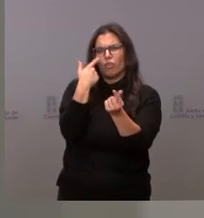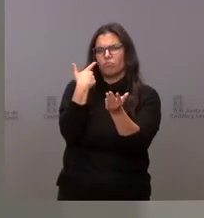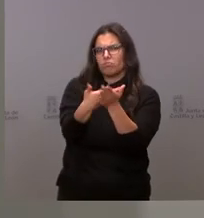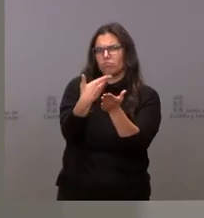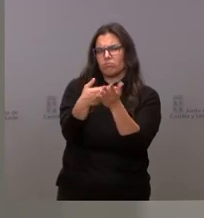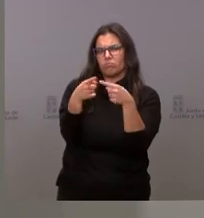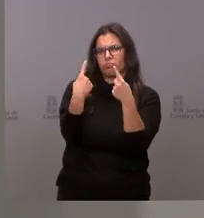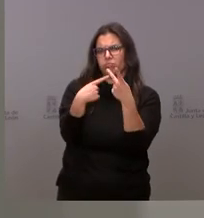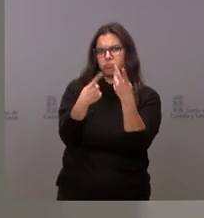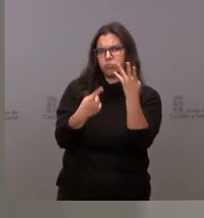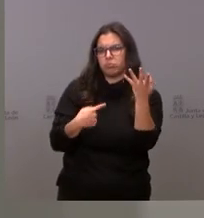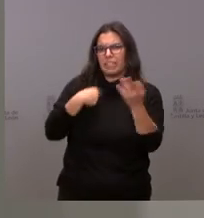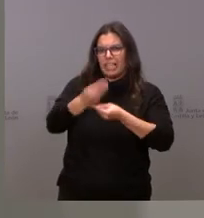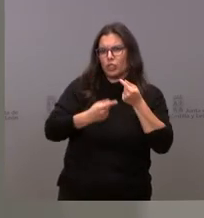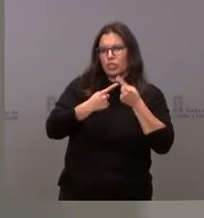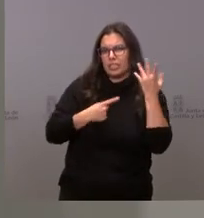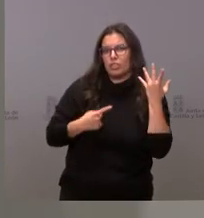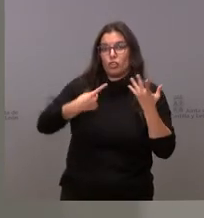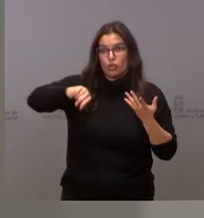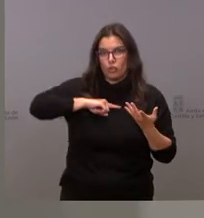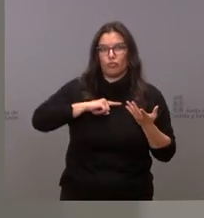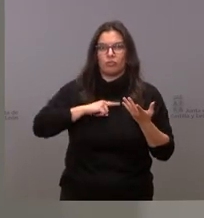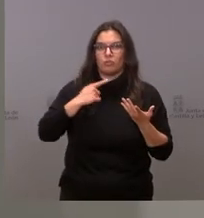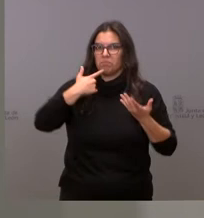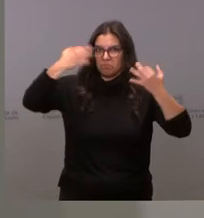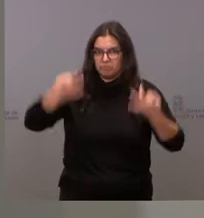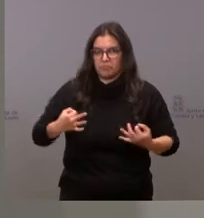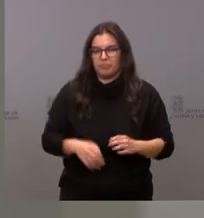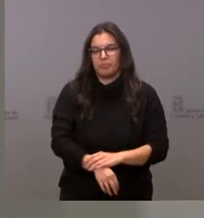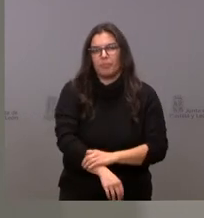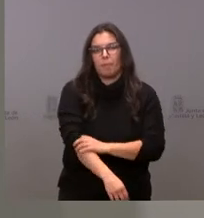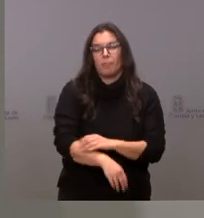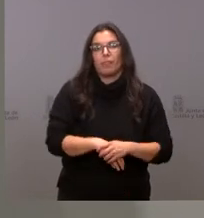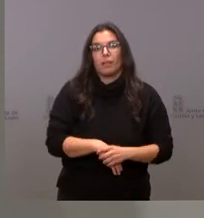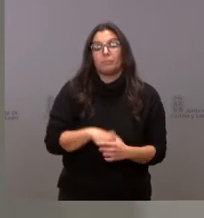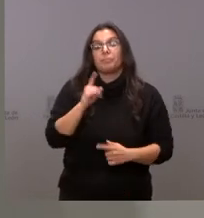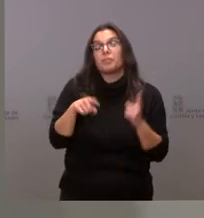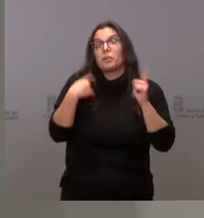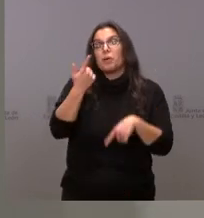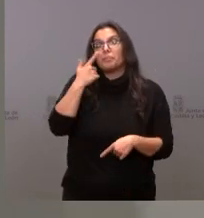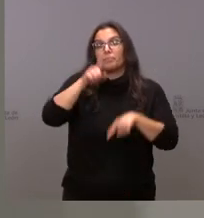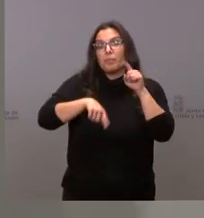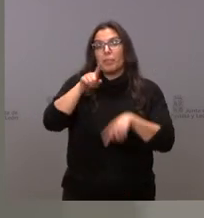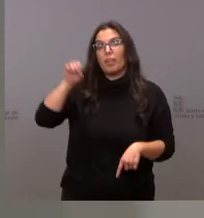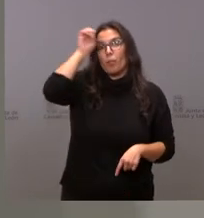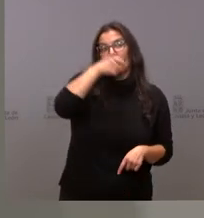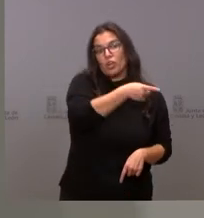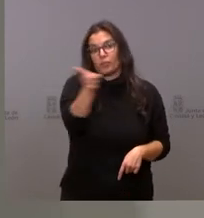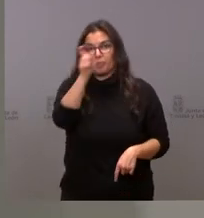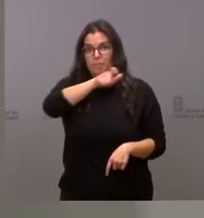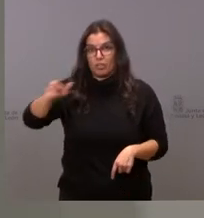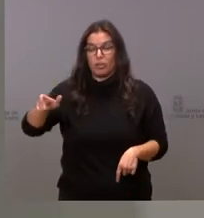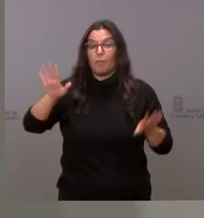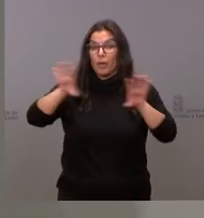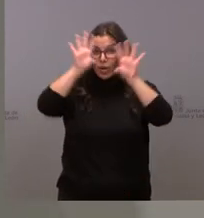decirle mire esto es lo que hemos hecho nosotros y luego nos someteremos a la valoración de los ciudadanos pero el